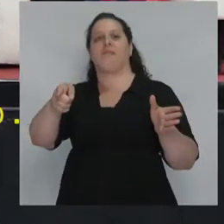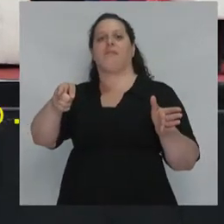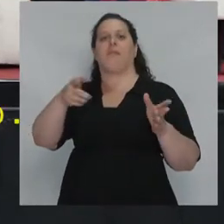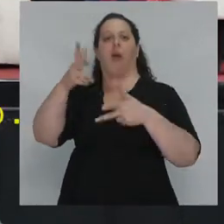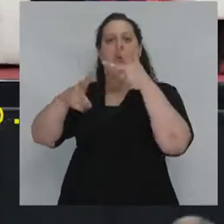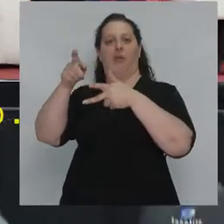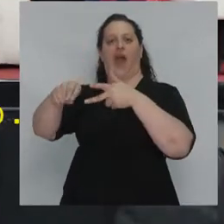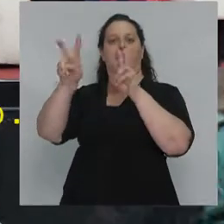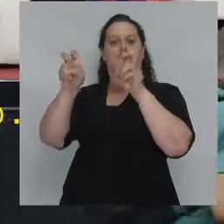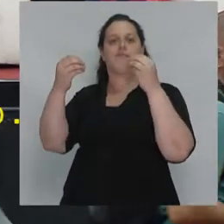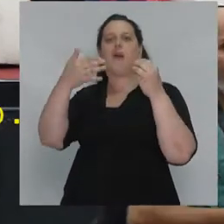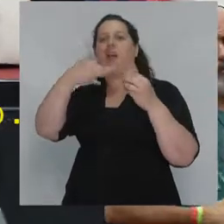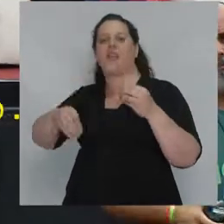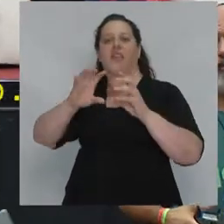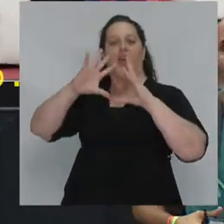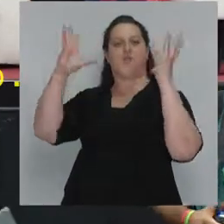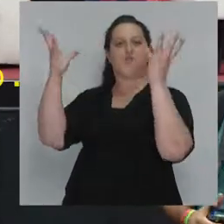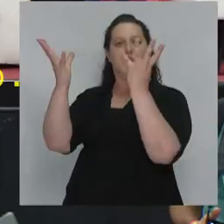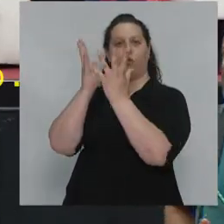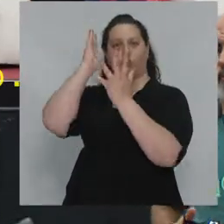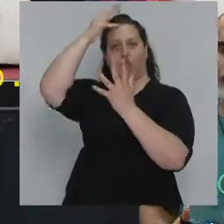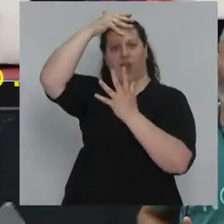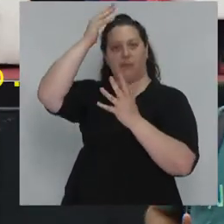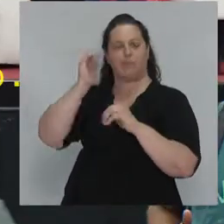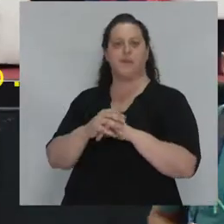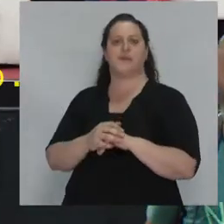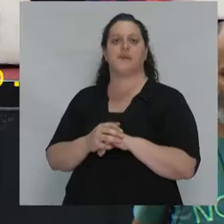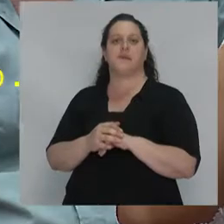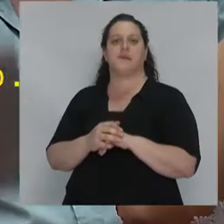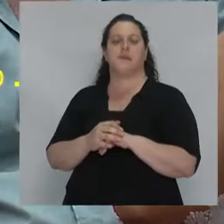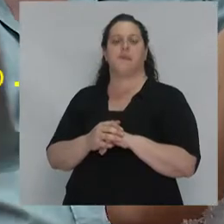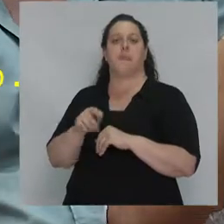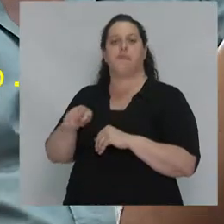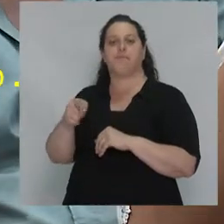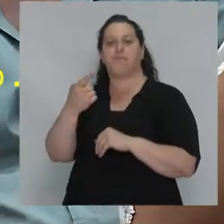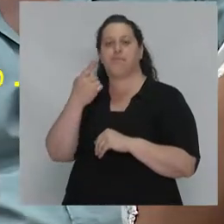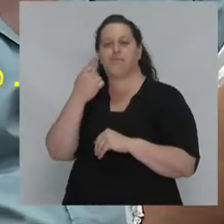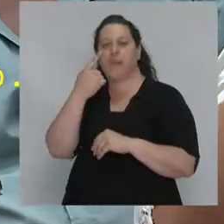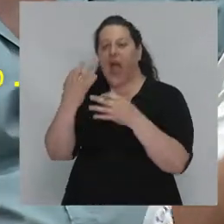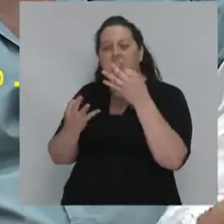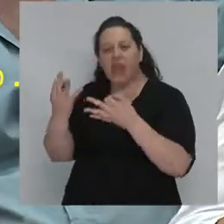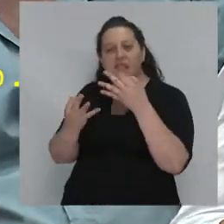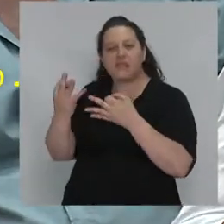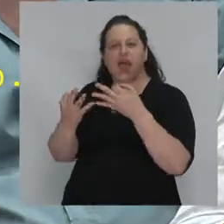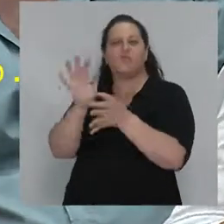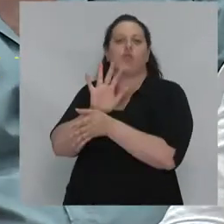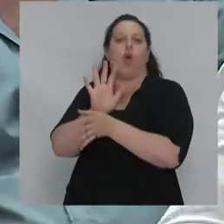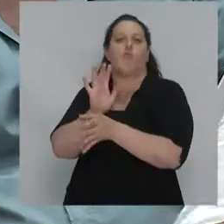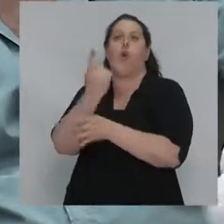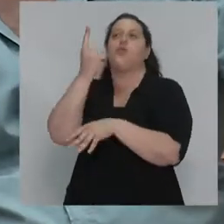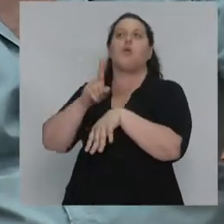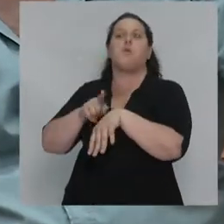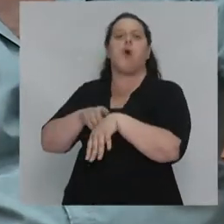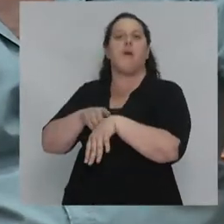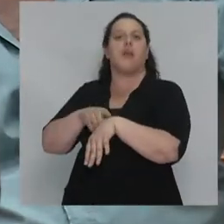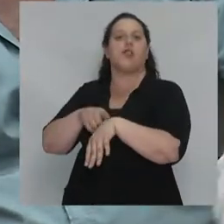lo que es el mundo Trump y es analizarlo como un momento